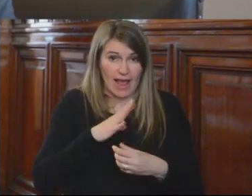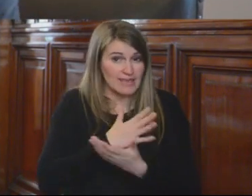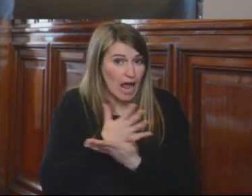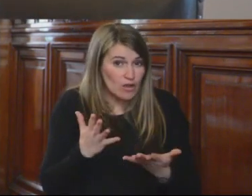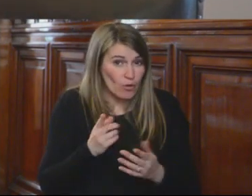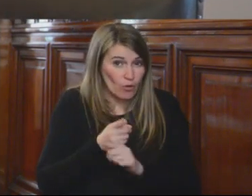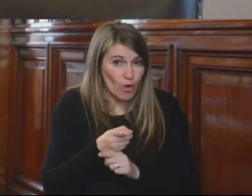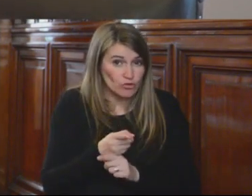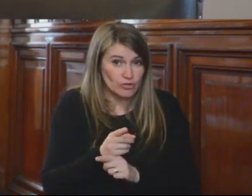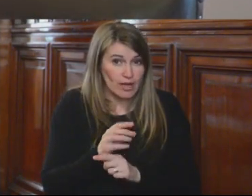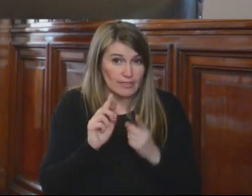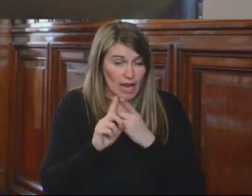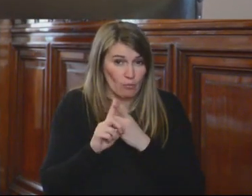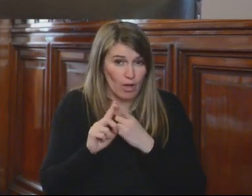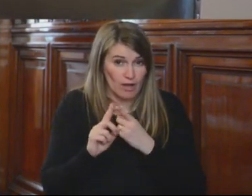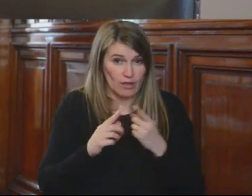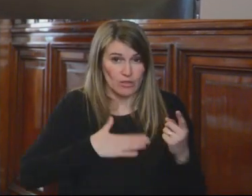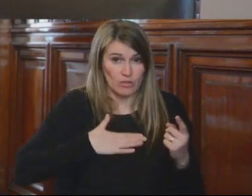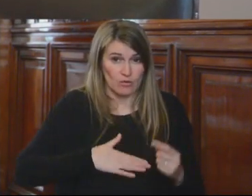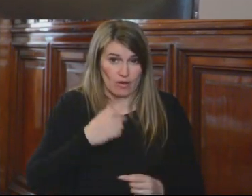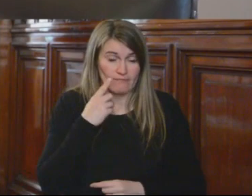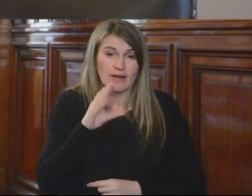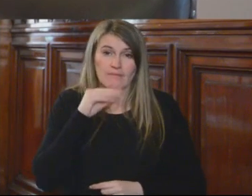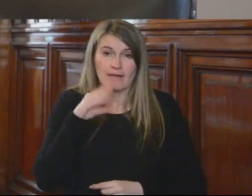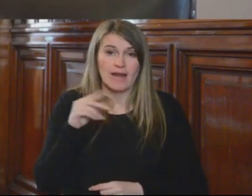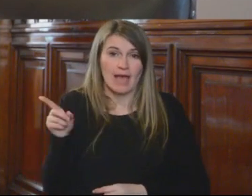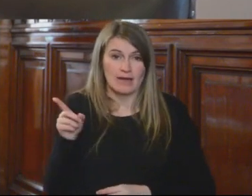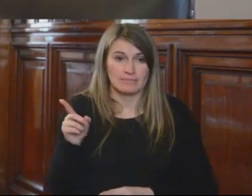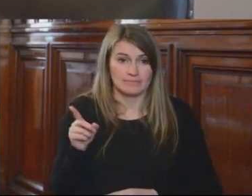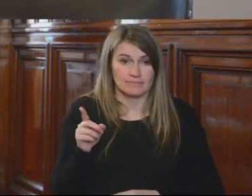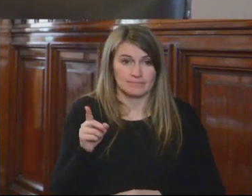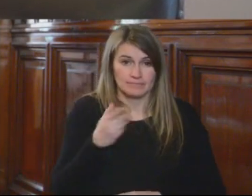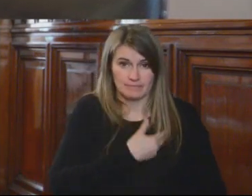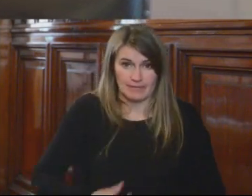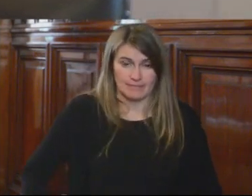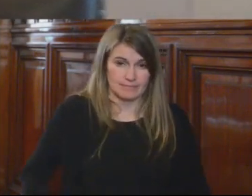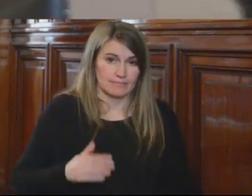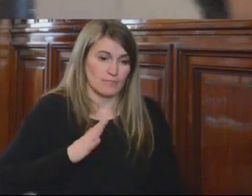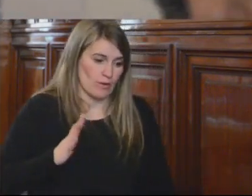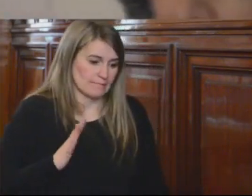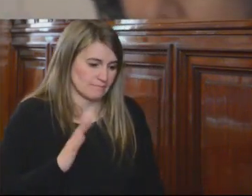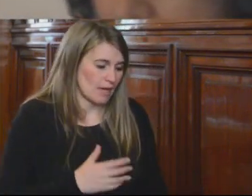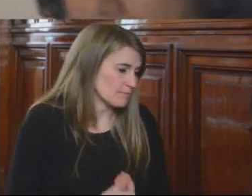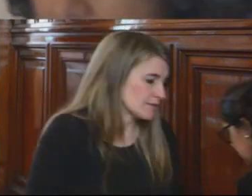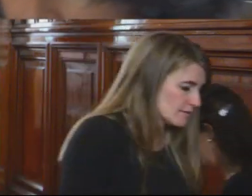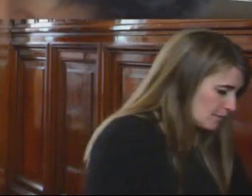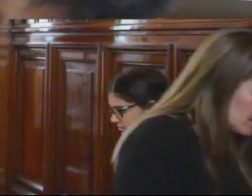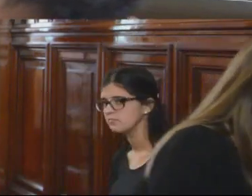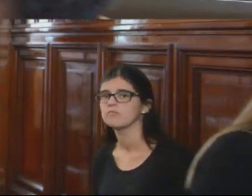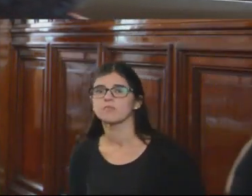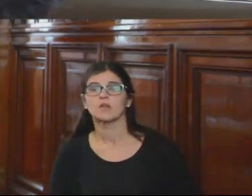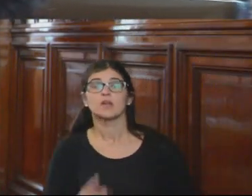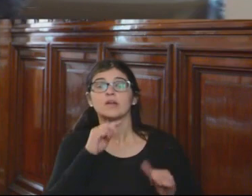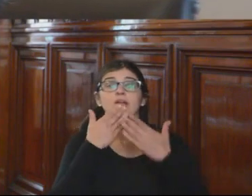este acuerdo? Le tendría la palabra la Nuestra María Claudia Pulido. Gracias,